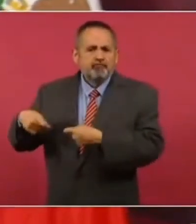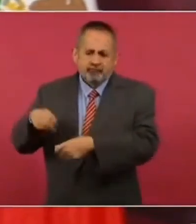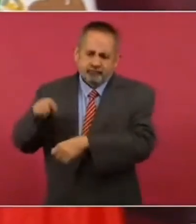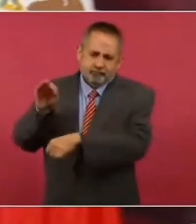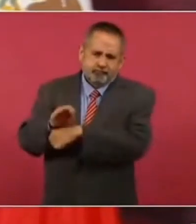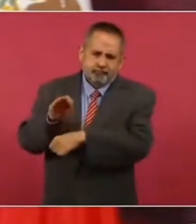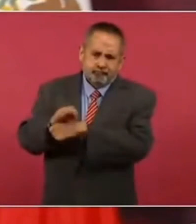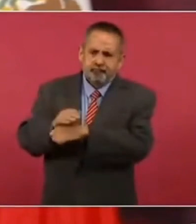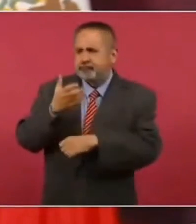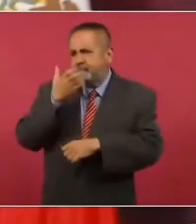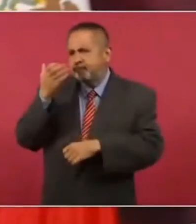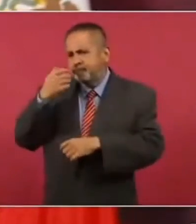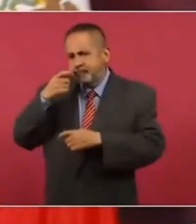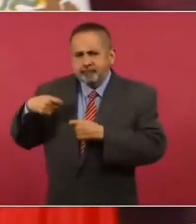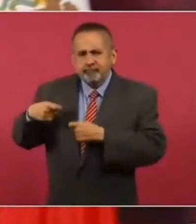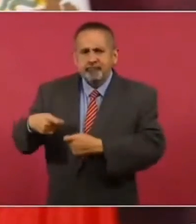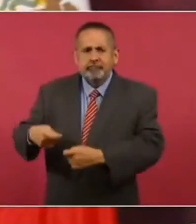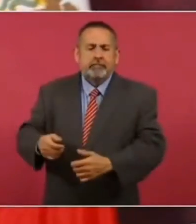nuestras tradiciones.